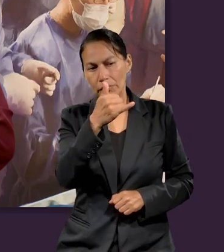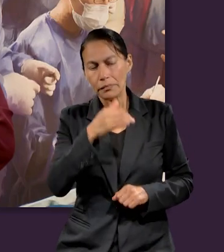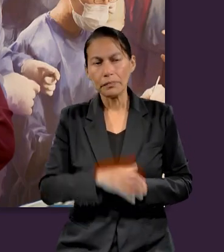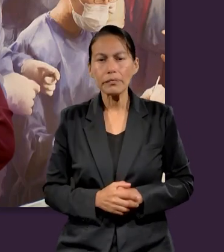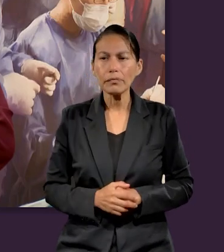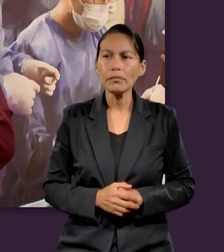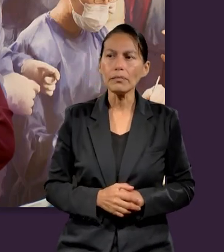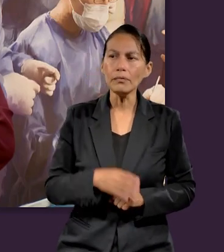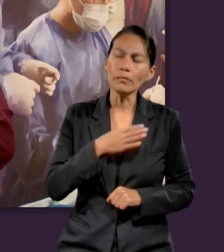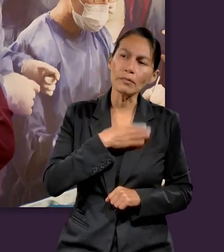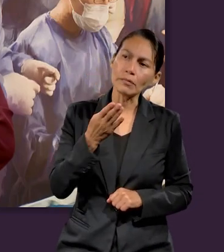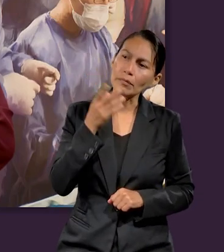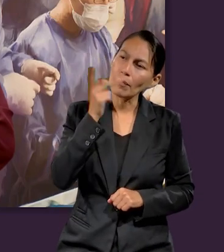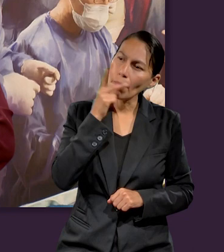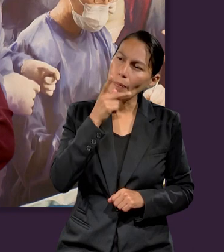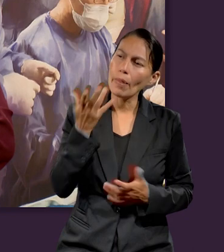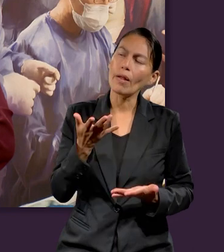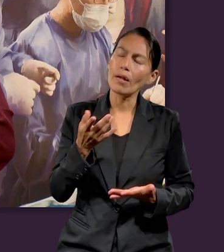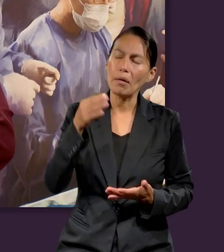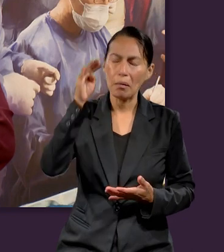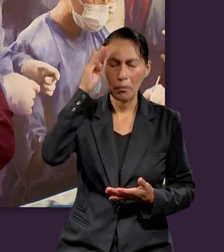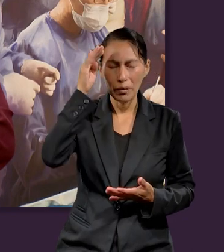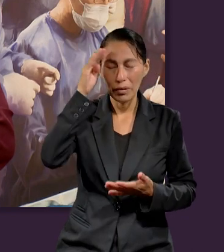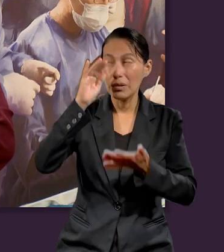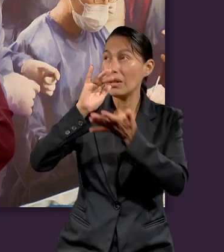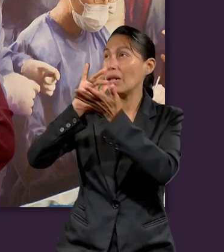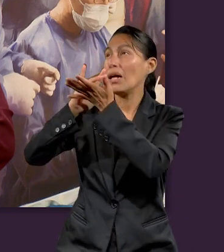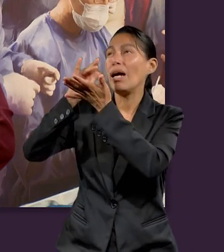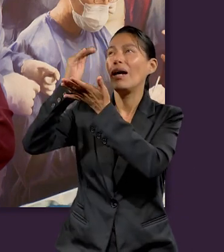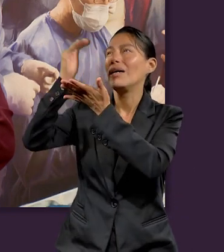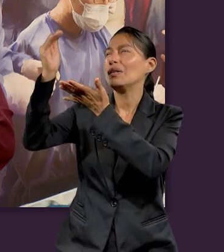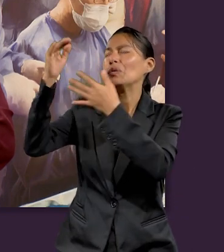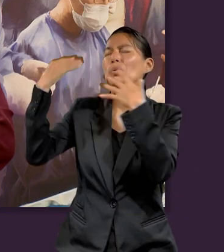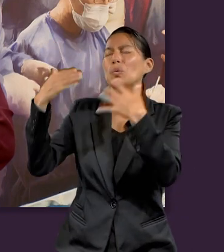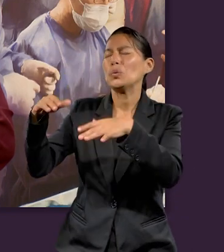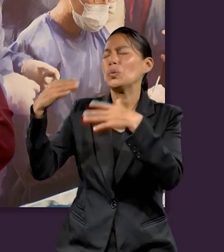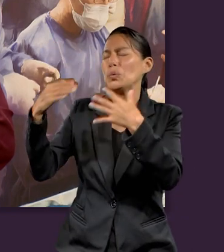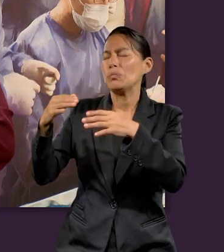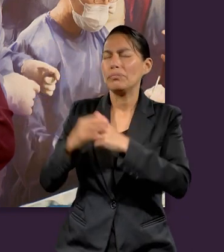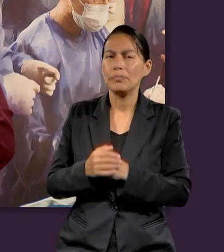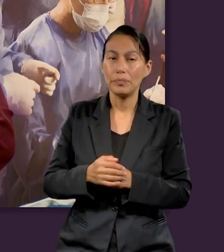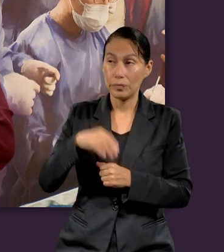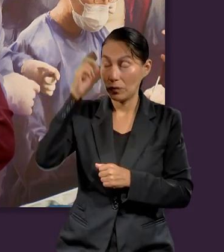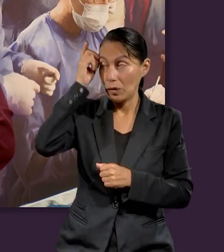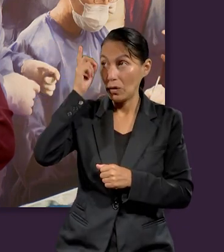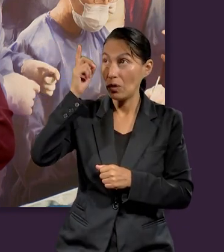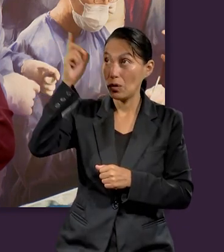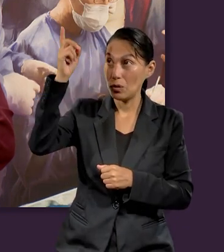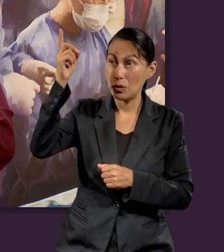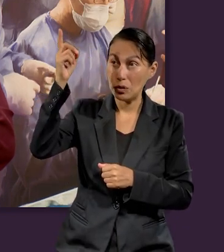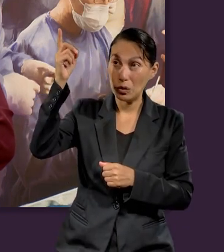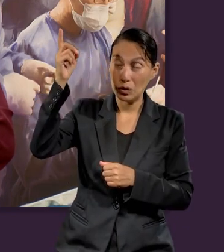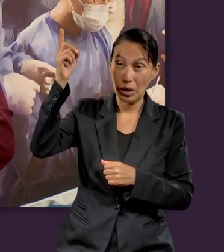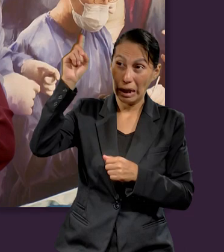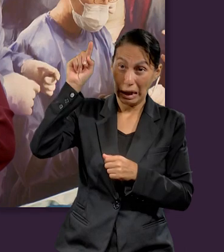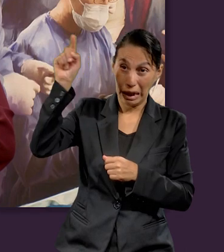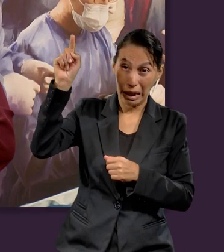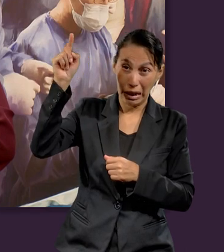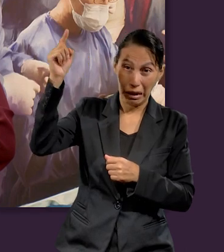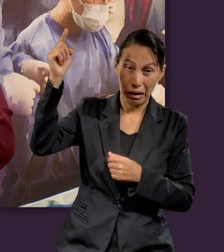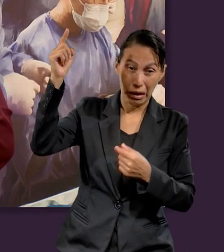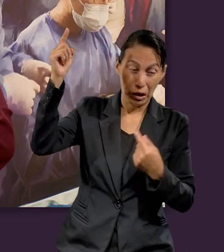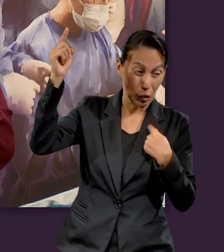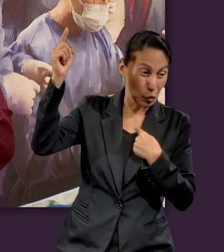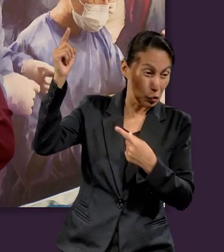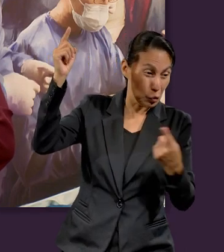creo que agradecer. Agradecer a nuestro Dios, porque aún siendo pecadores,